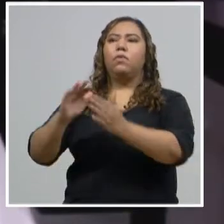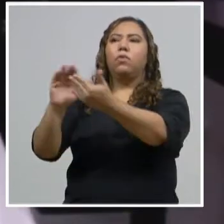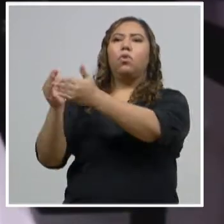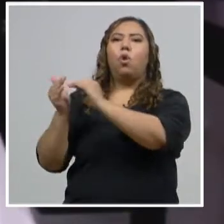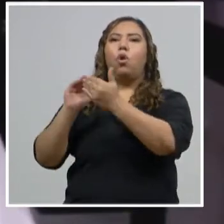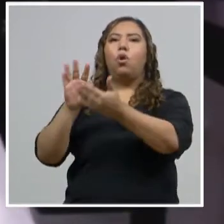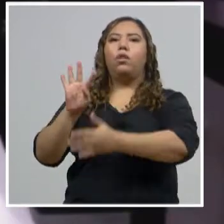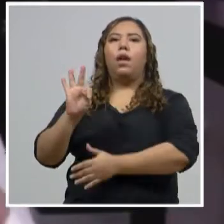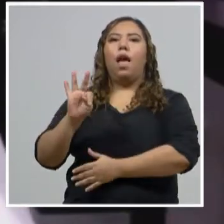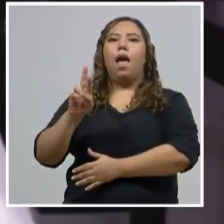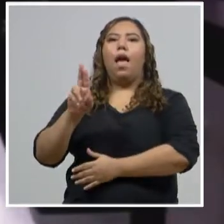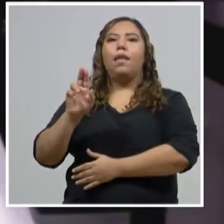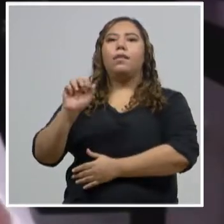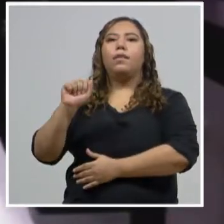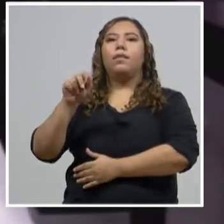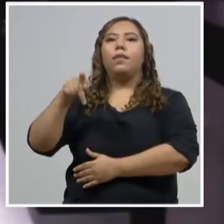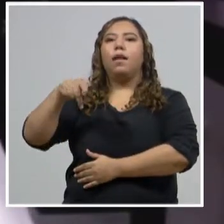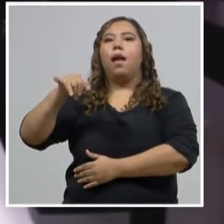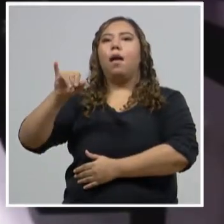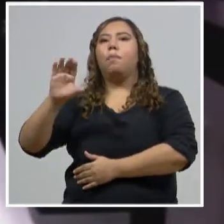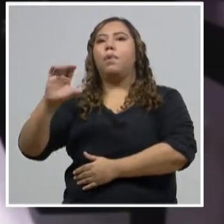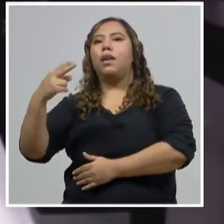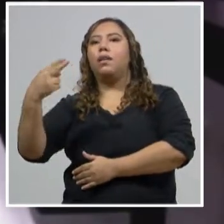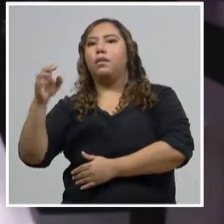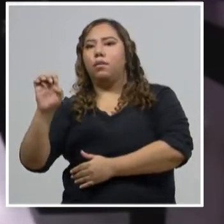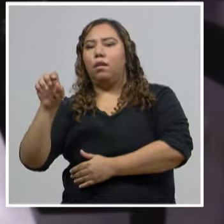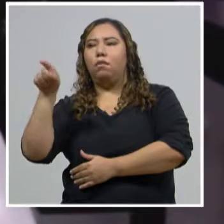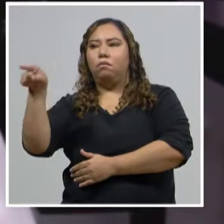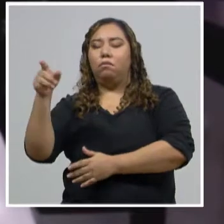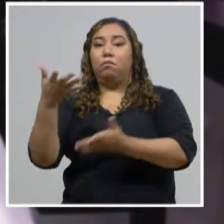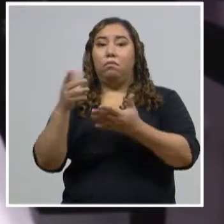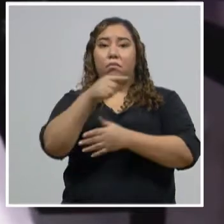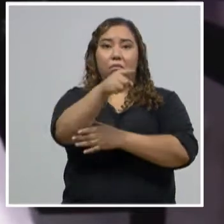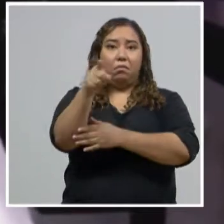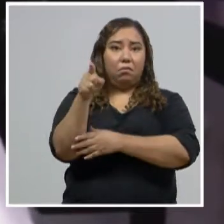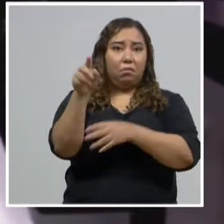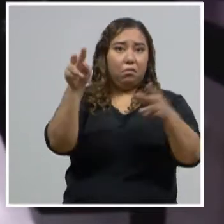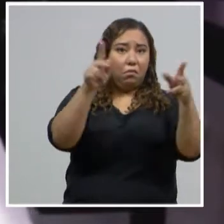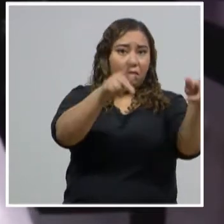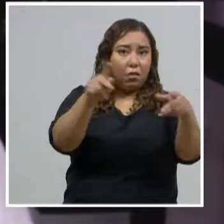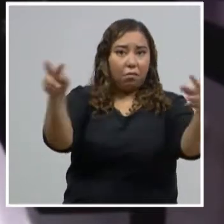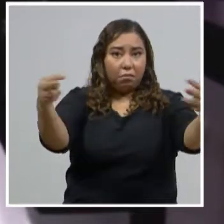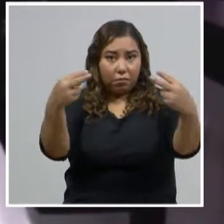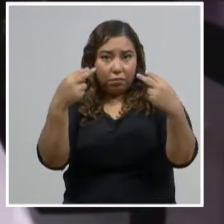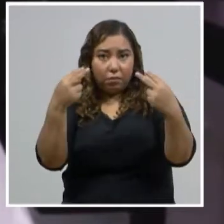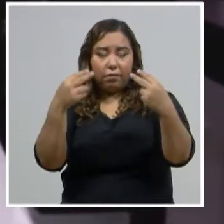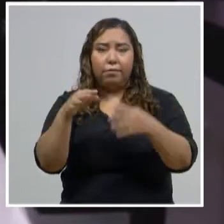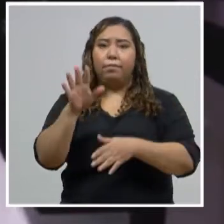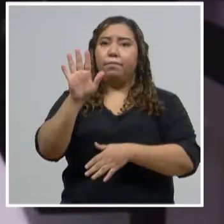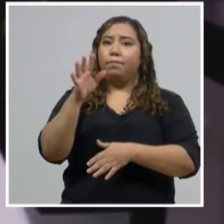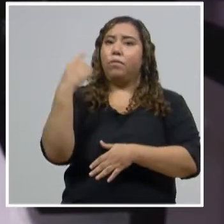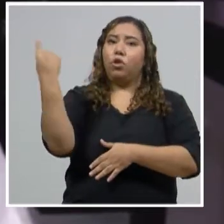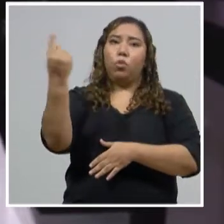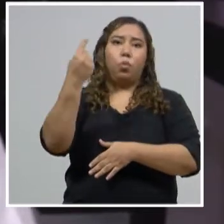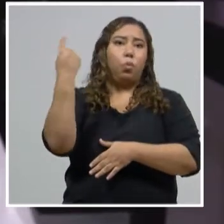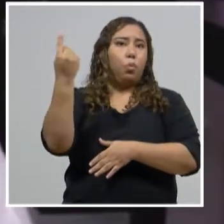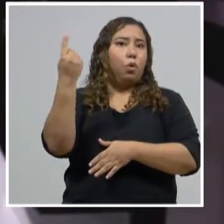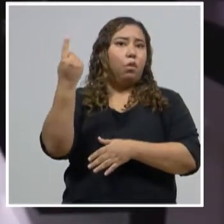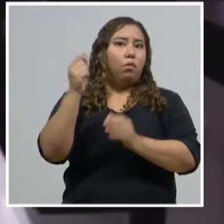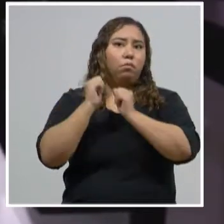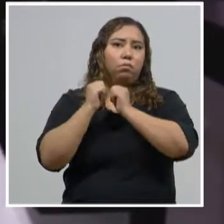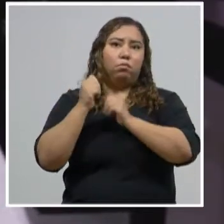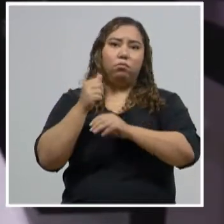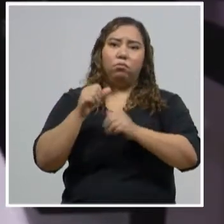de algunos medios de comunicación por las redes, esta es la única manera que vamos a salir adelante. Estamos unidos.